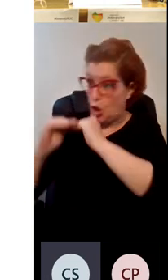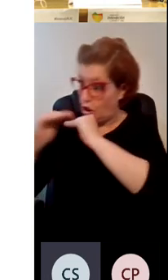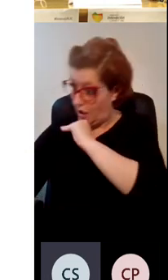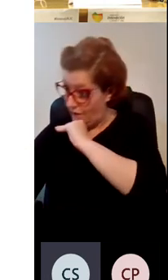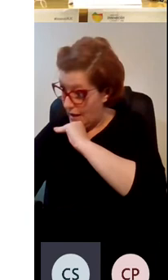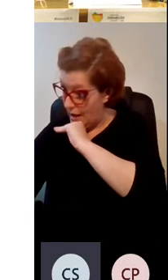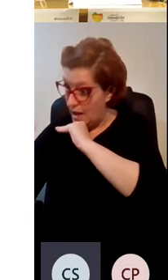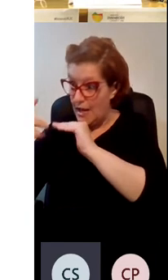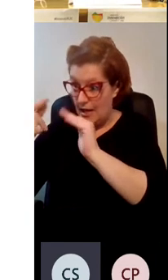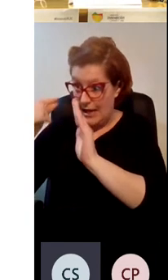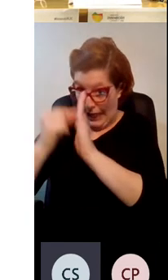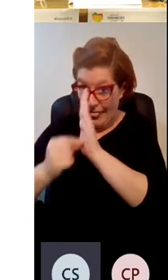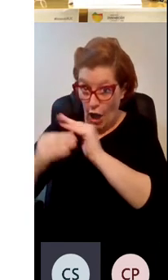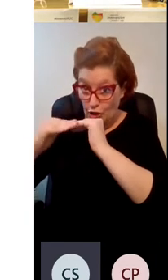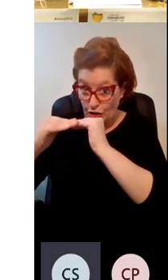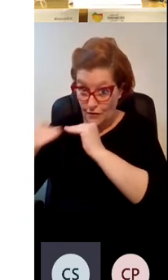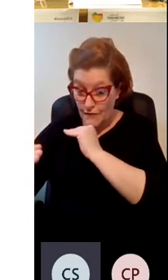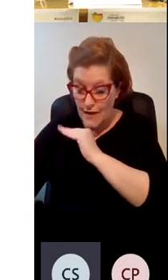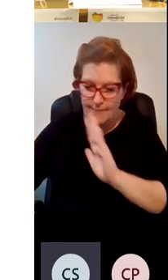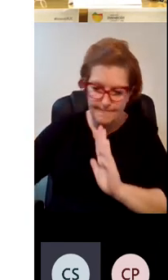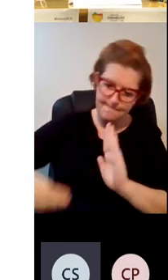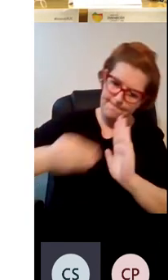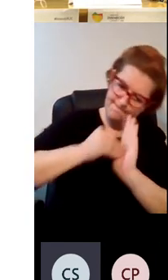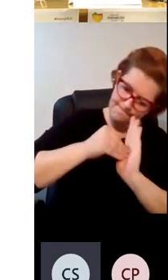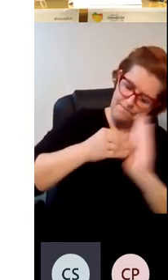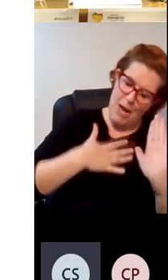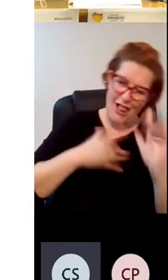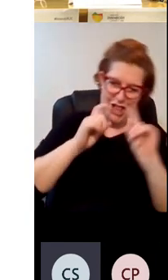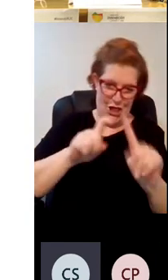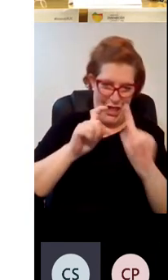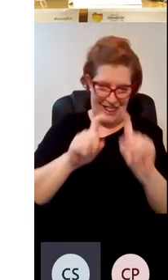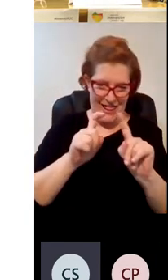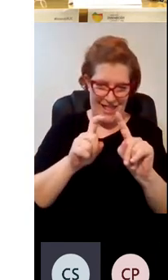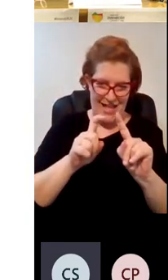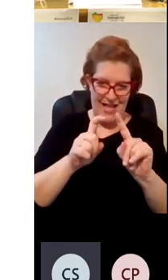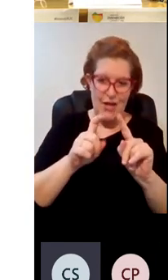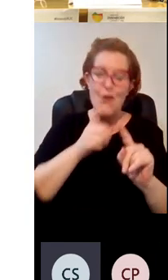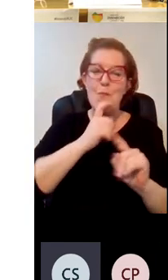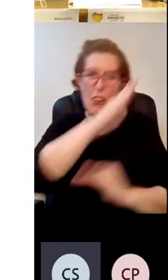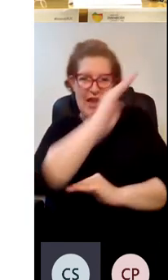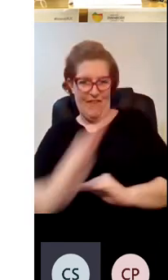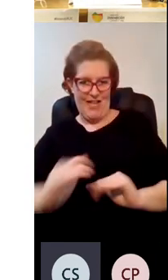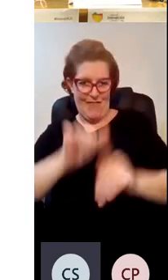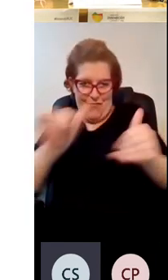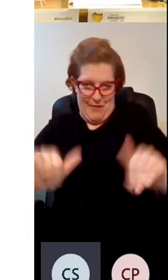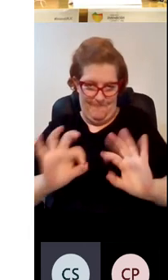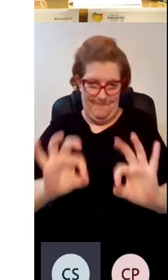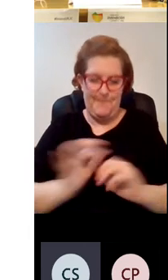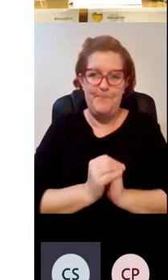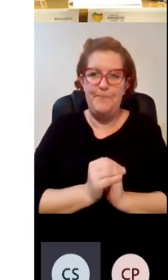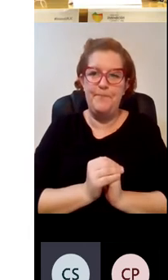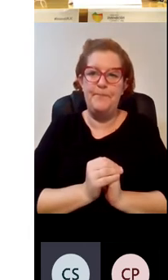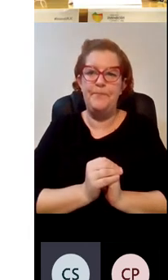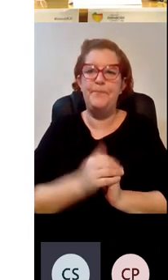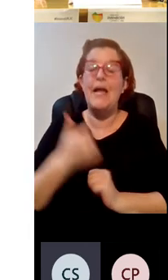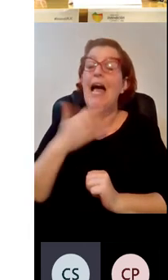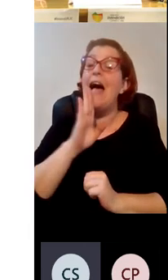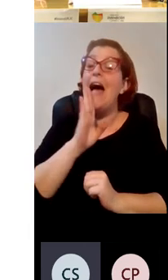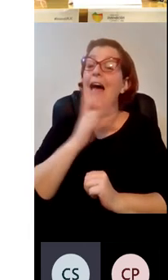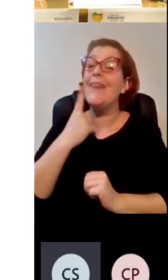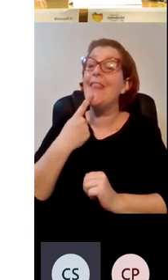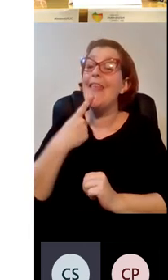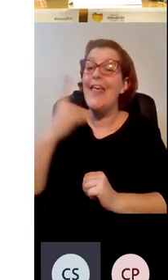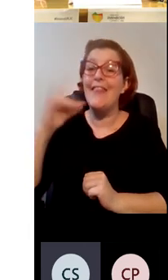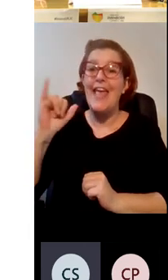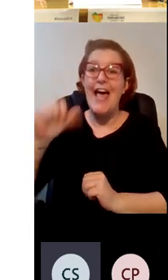el criterio de sostenibilidad dentro de tu docencia de una manera transversal ¿vale? lo que estaba contando Diana antes es